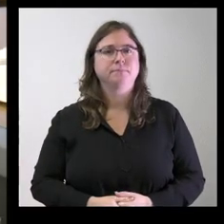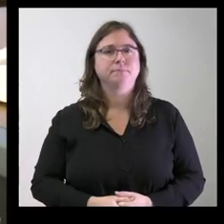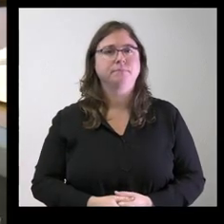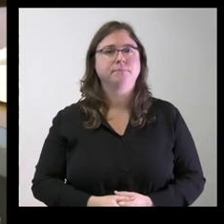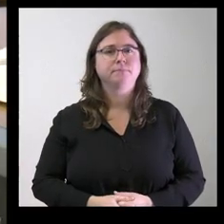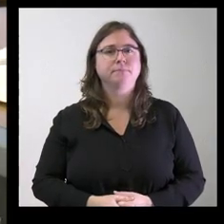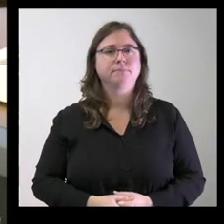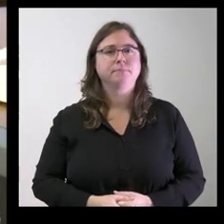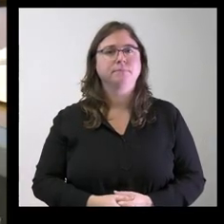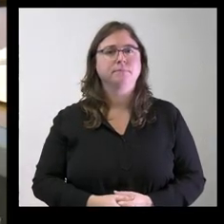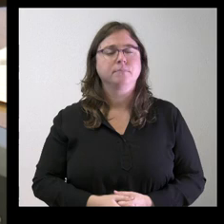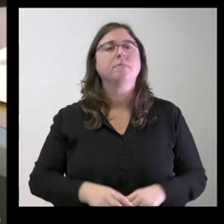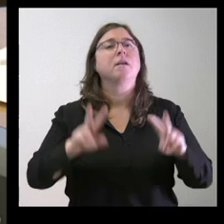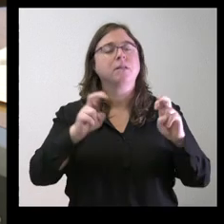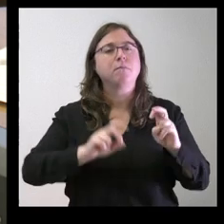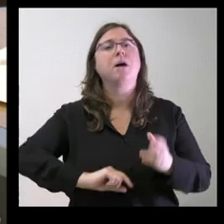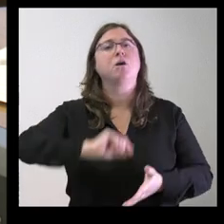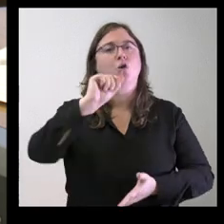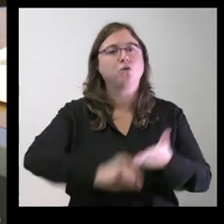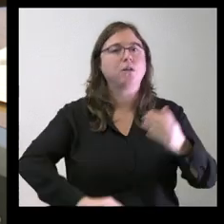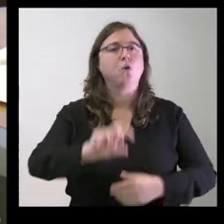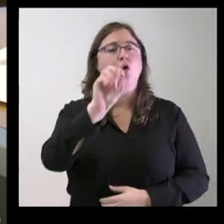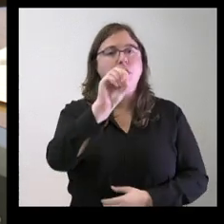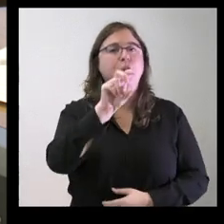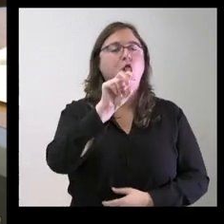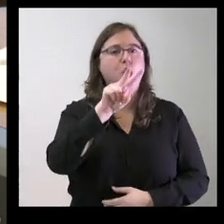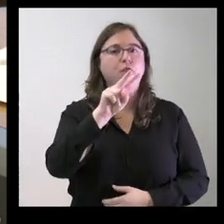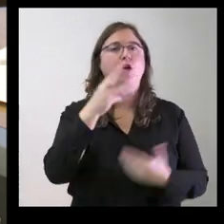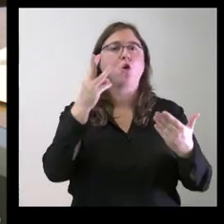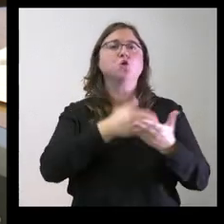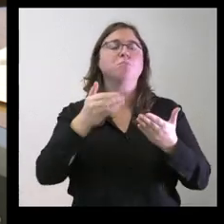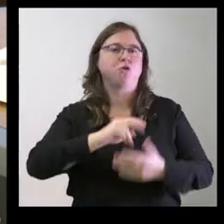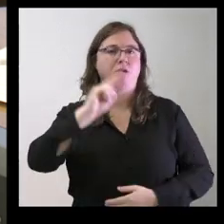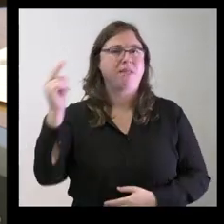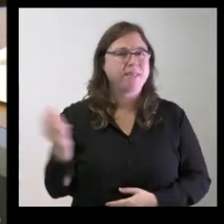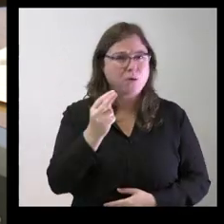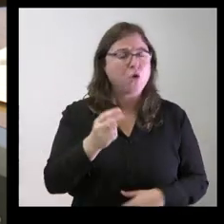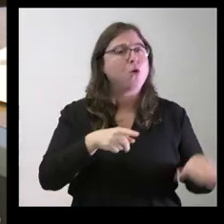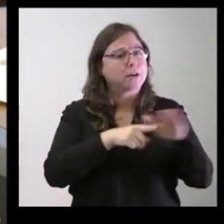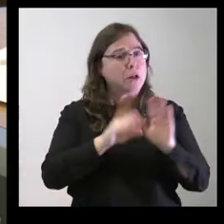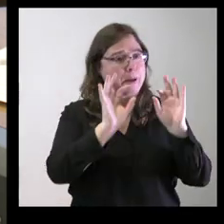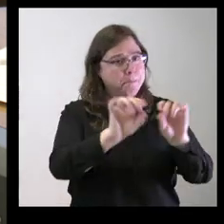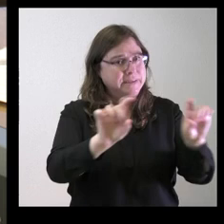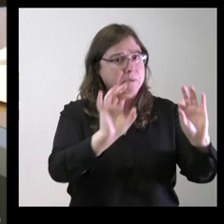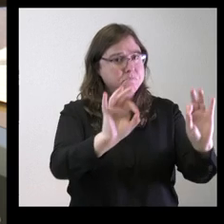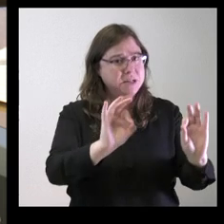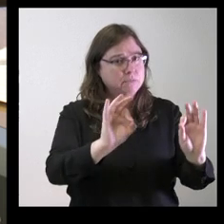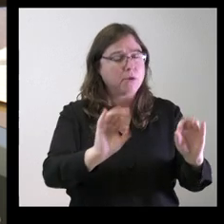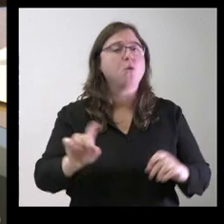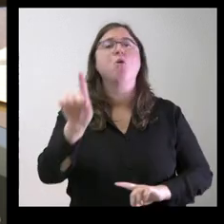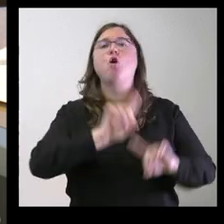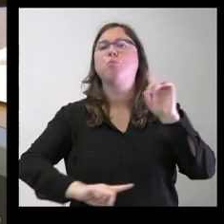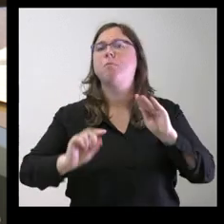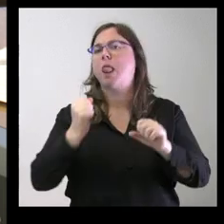este contrato lo va a gestionar el servicio lo va a gestionar la misma empresa que lo está gestionando en la actualidad lo digo por los problemas